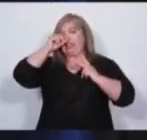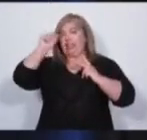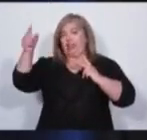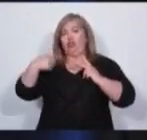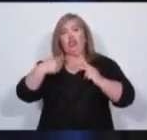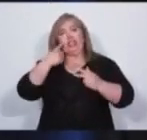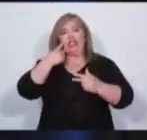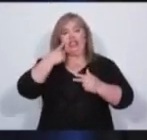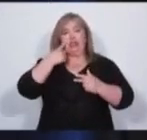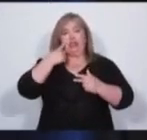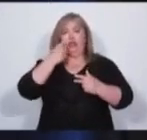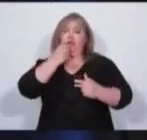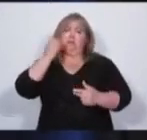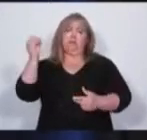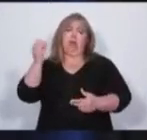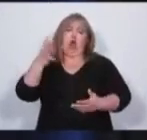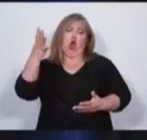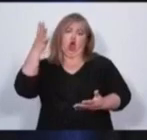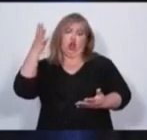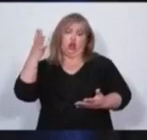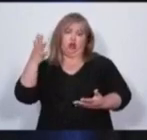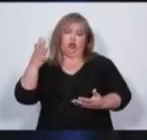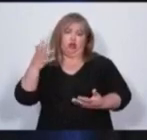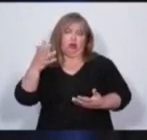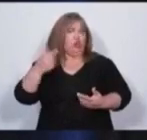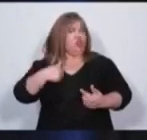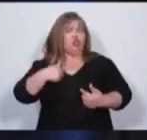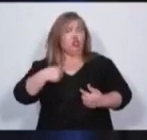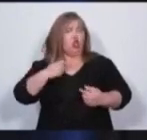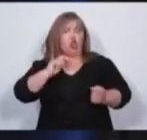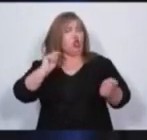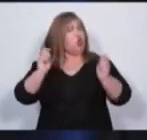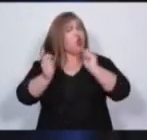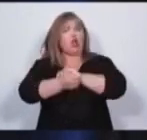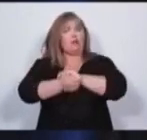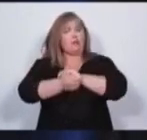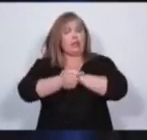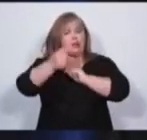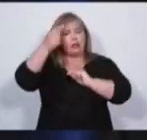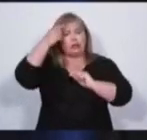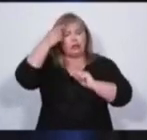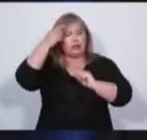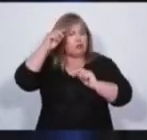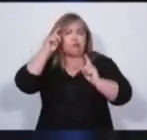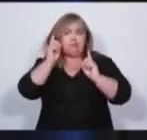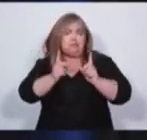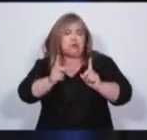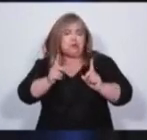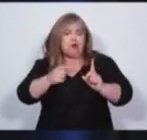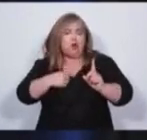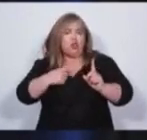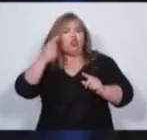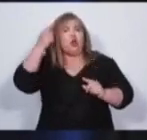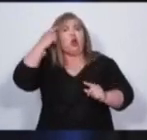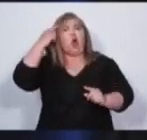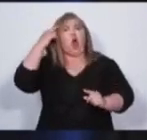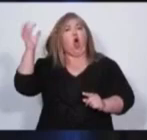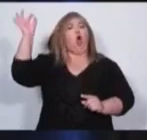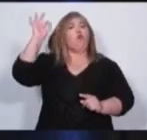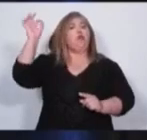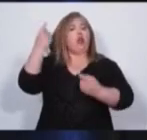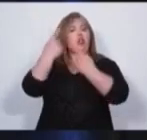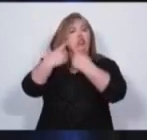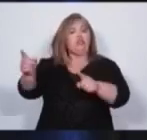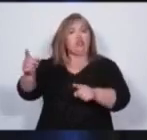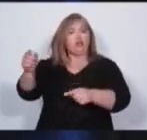cambié. Lo único que pensé diferente. Y por pensar diferente, realmente lo demostró tal cual es él.